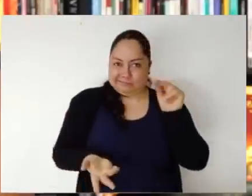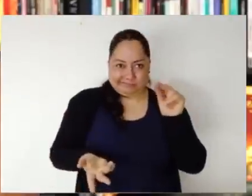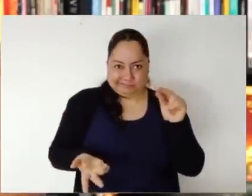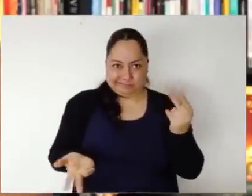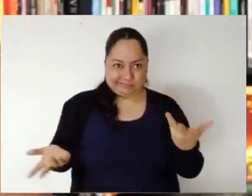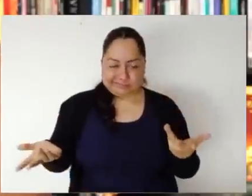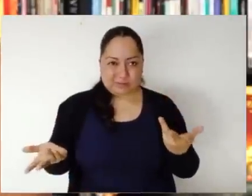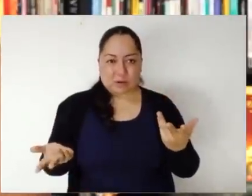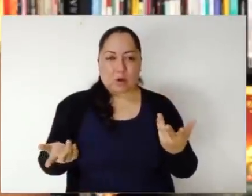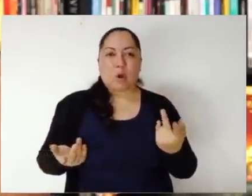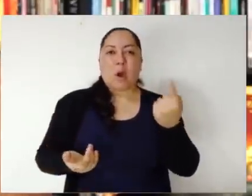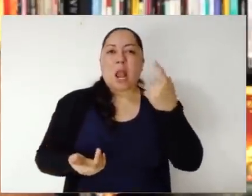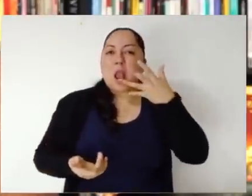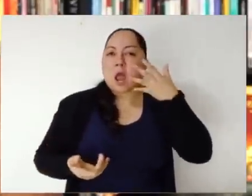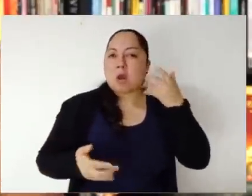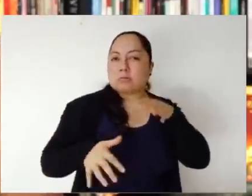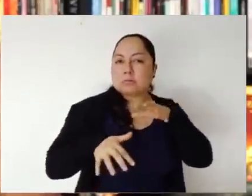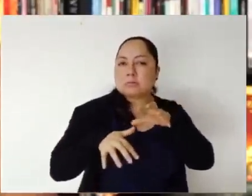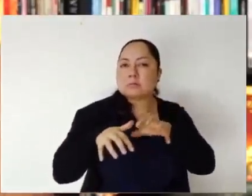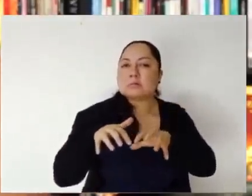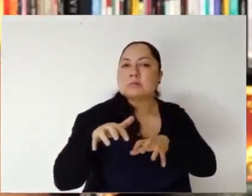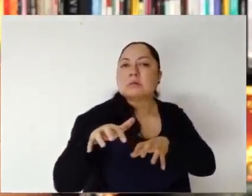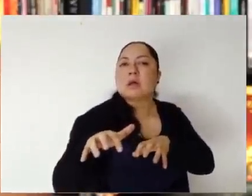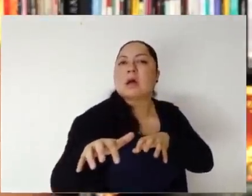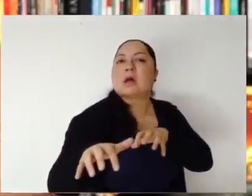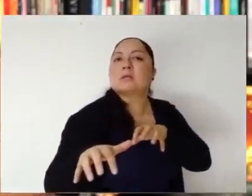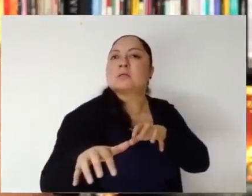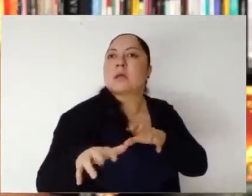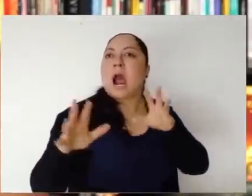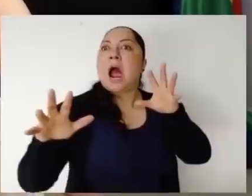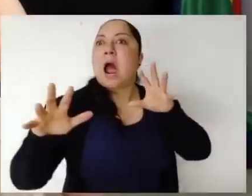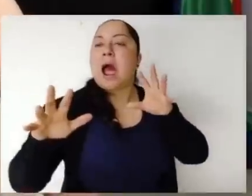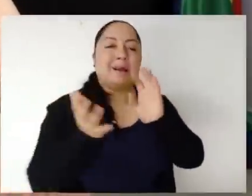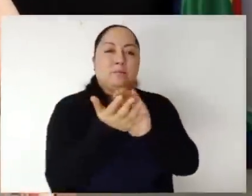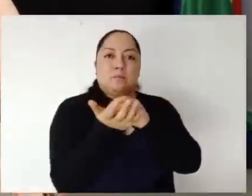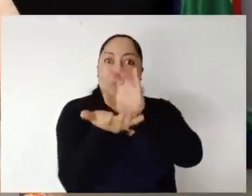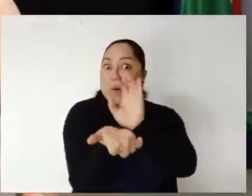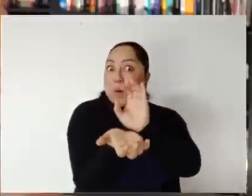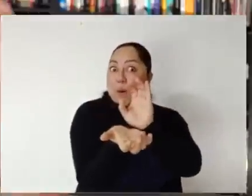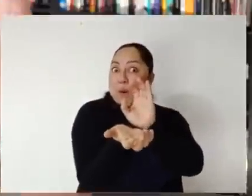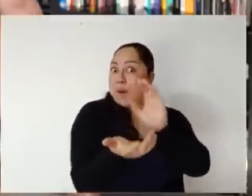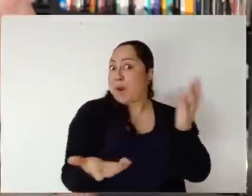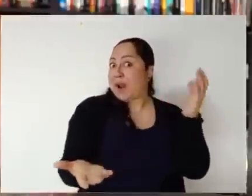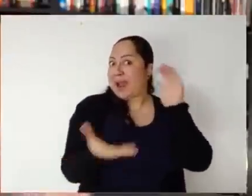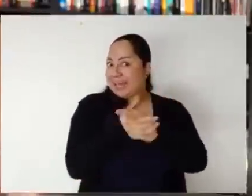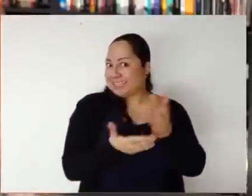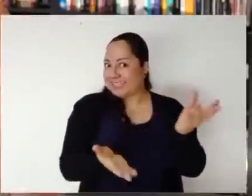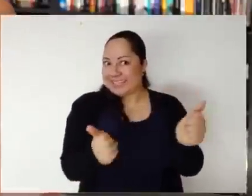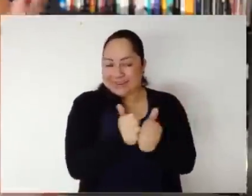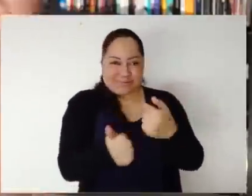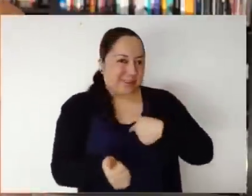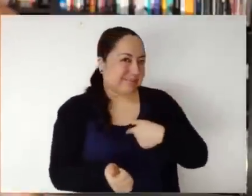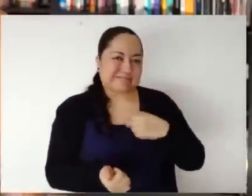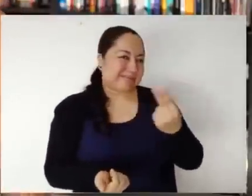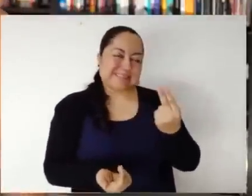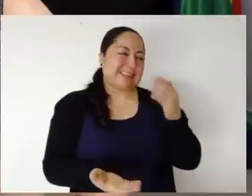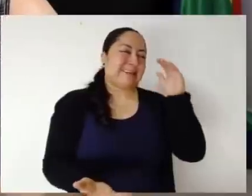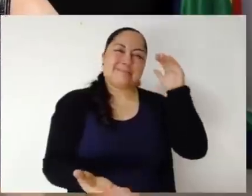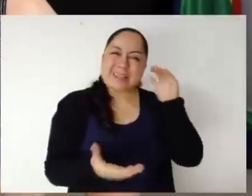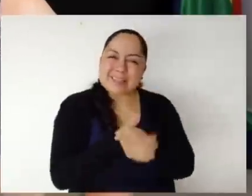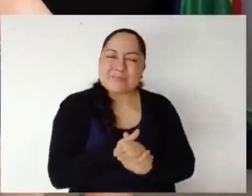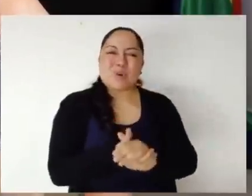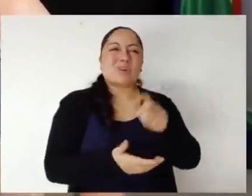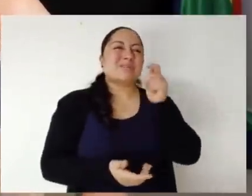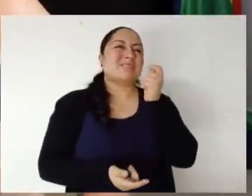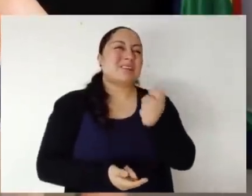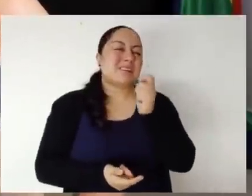su pareja no se percata, le ofrece un bello anillo Tiffany en oro blanco con roca de dos kilates. Eso no existe porque el matrimonio es un invento de la humanidad. Luego